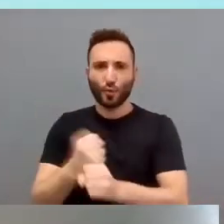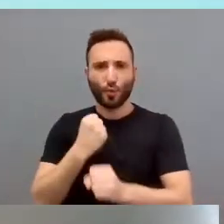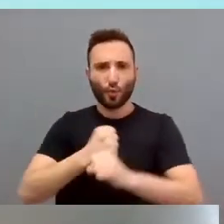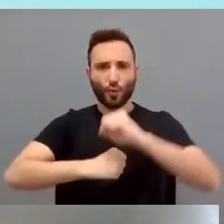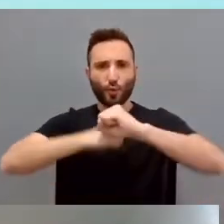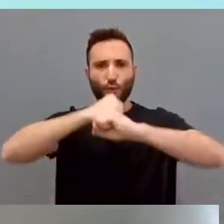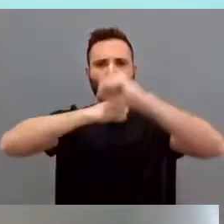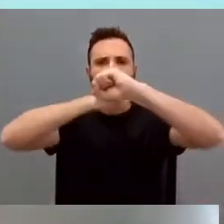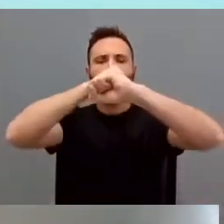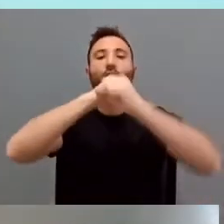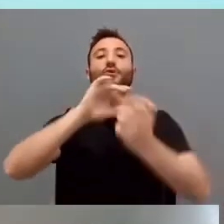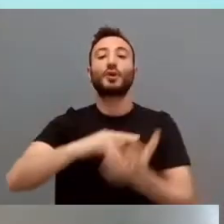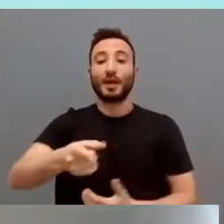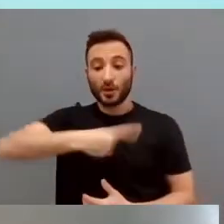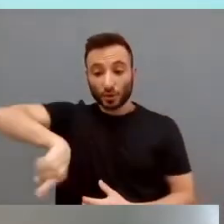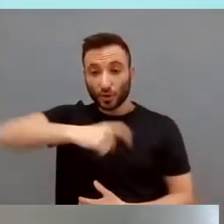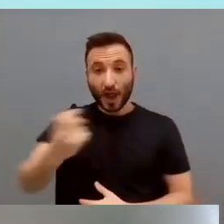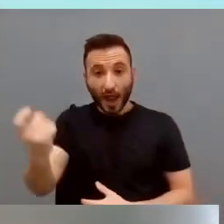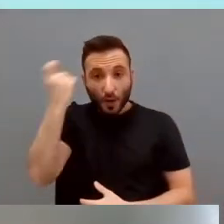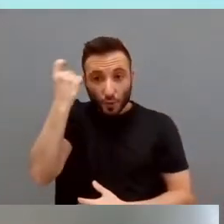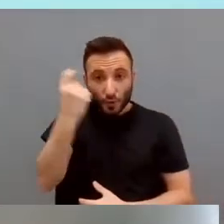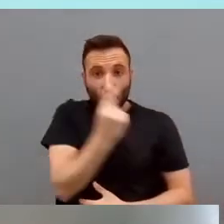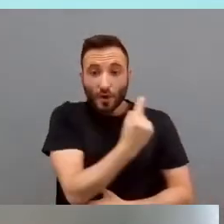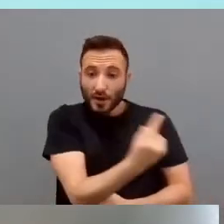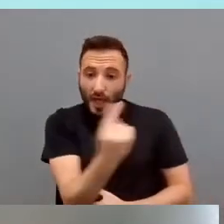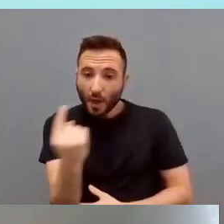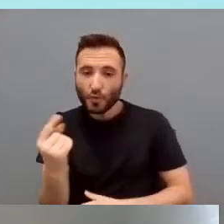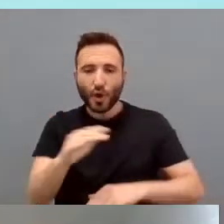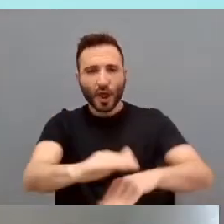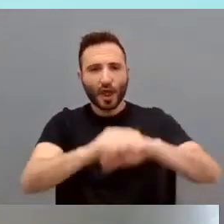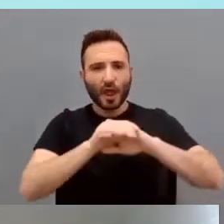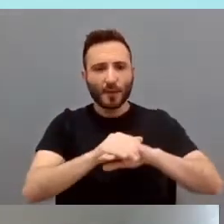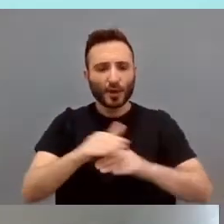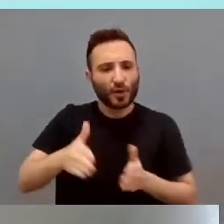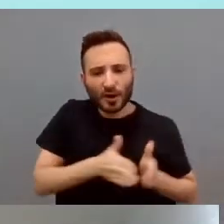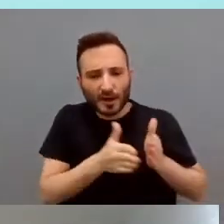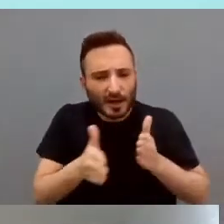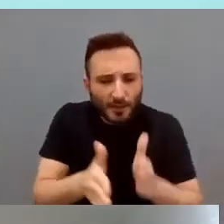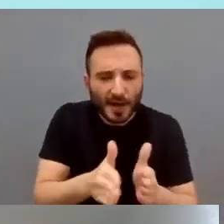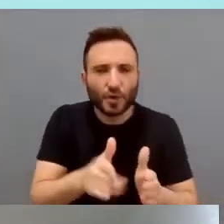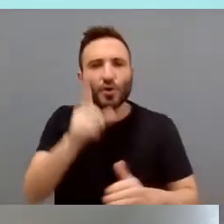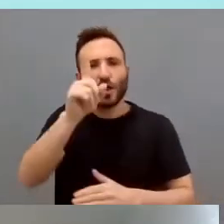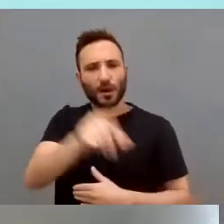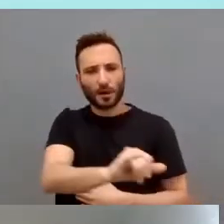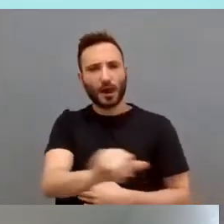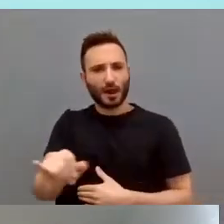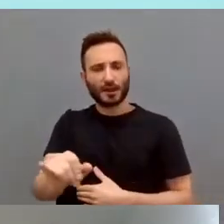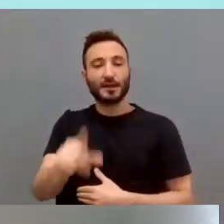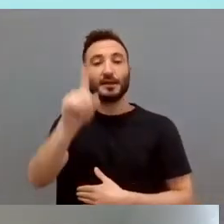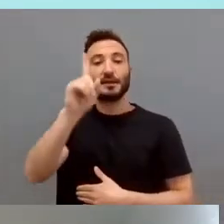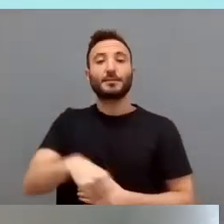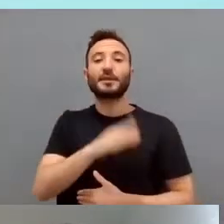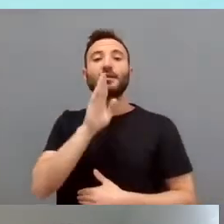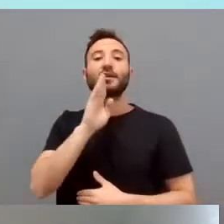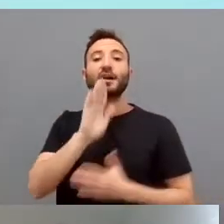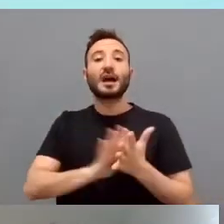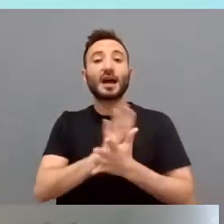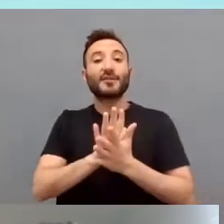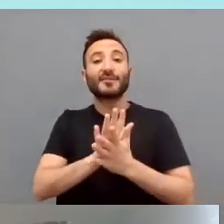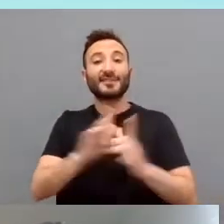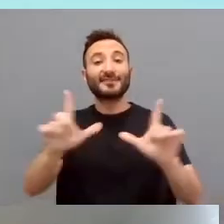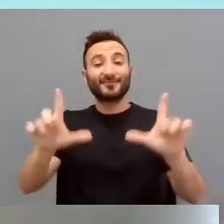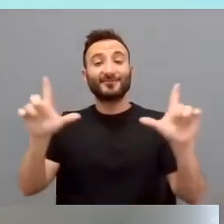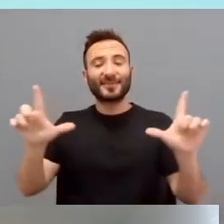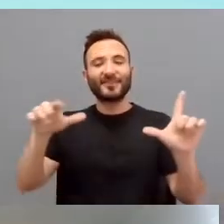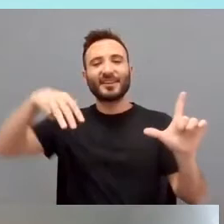Cada uno de nuestros alumnos tiene su camino y tiene su ruta. Y quiero comentarles que antes hemos visto a